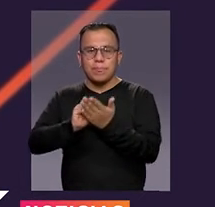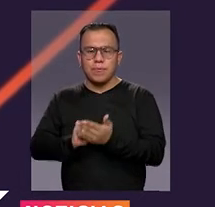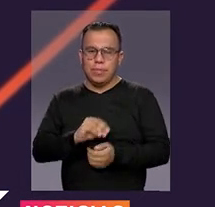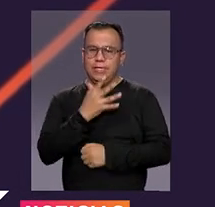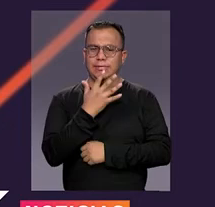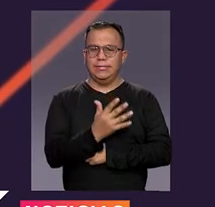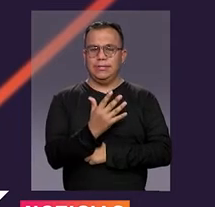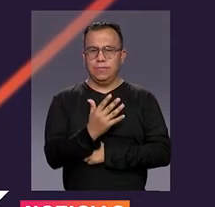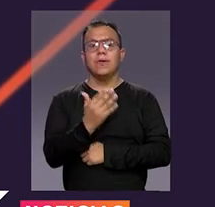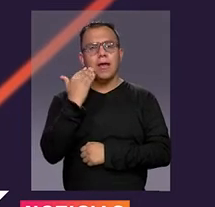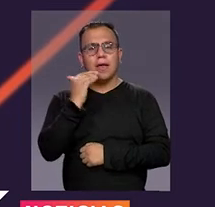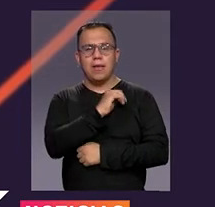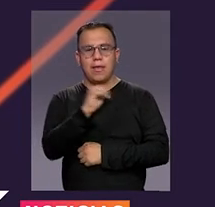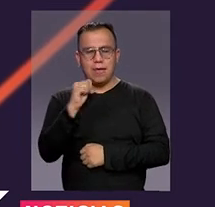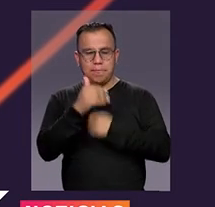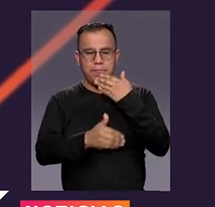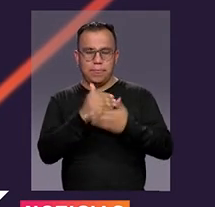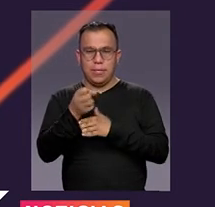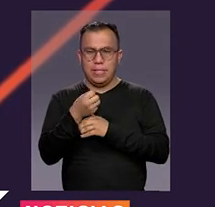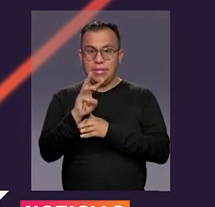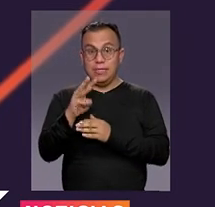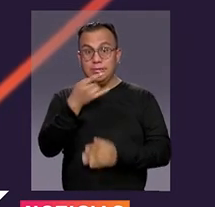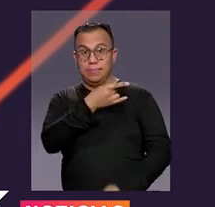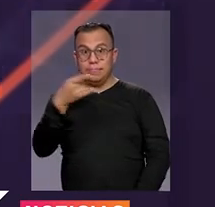de cinco mujeres para las elecciones del 13 de marzo.